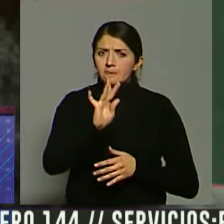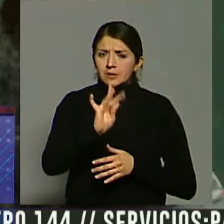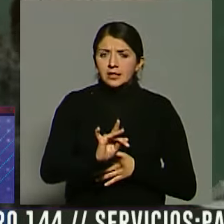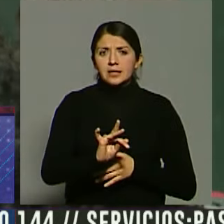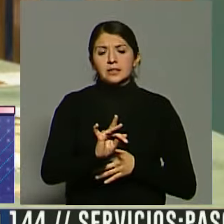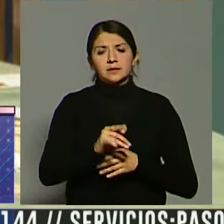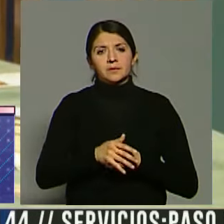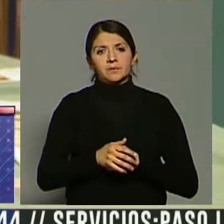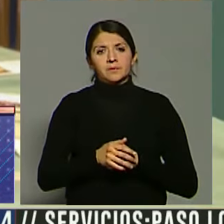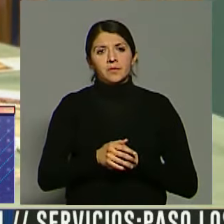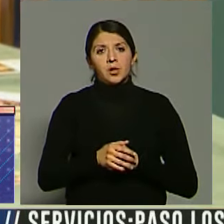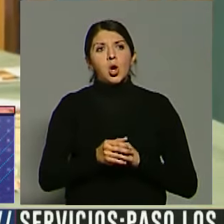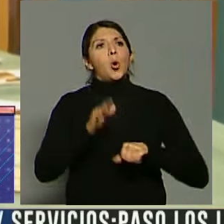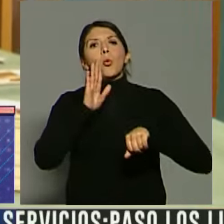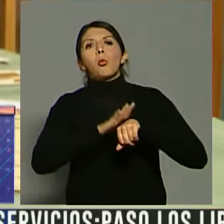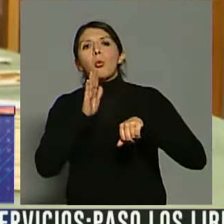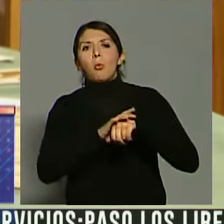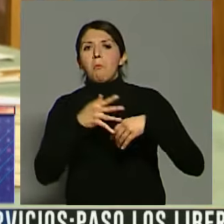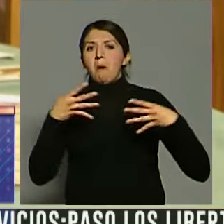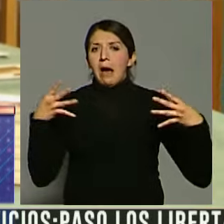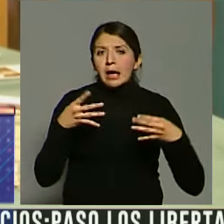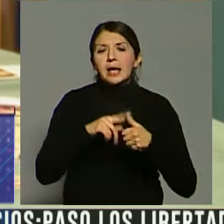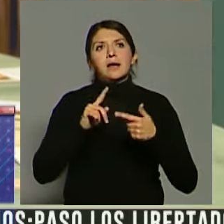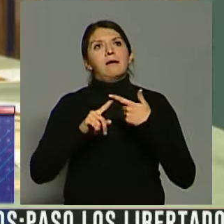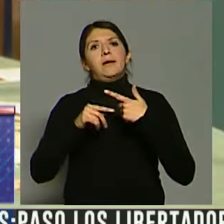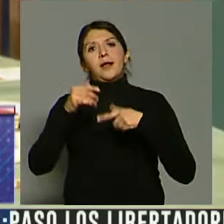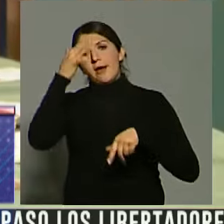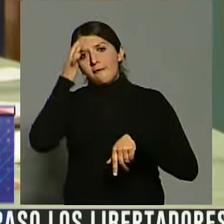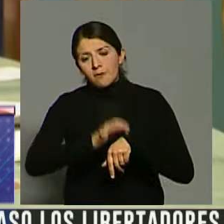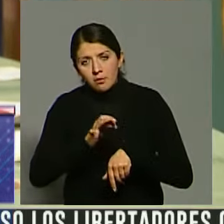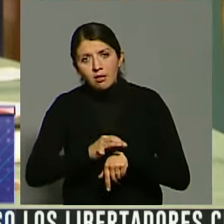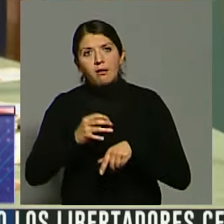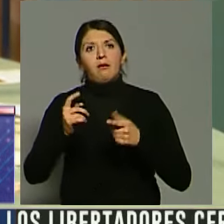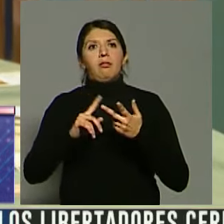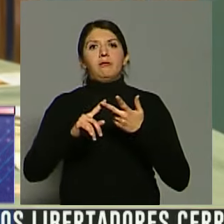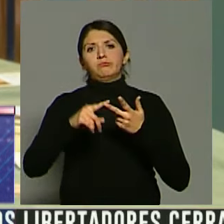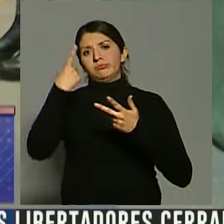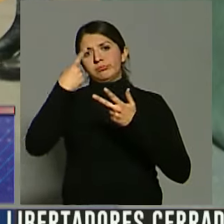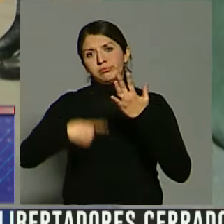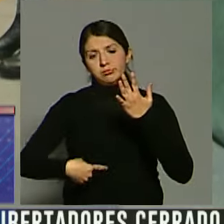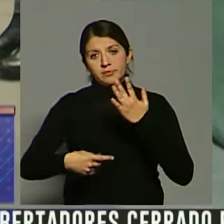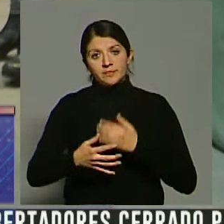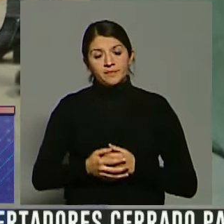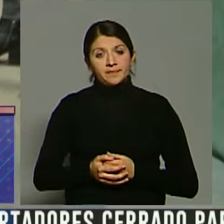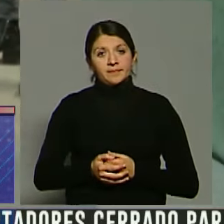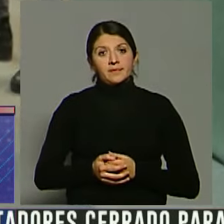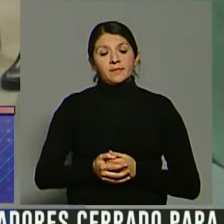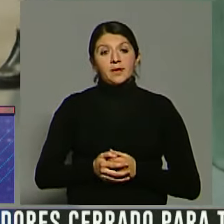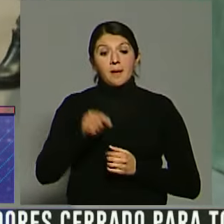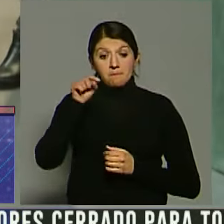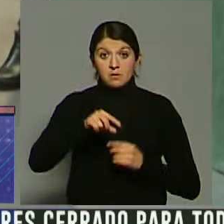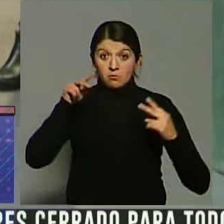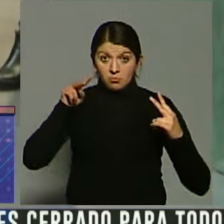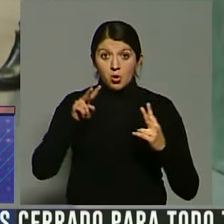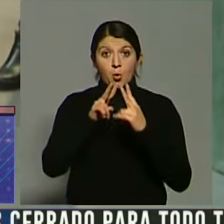ya sea por conflictos, enfermedades, desastres naturales, entre otros. Justamente en el encuentro